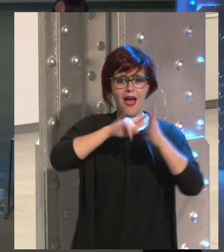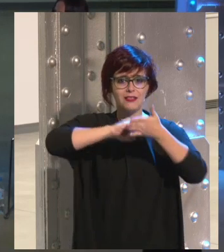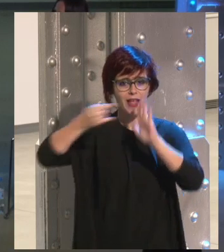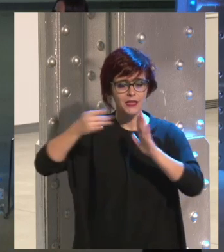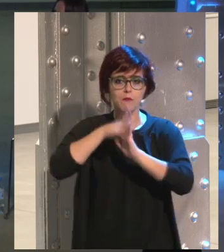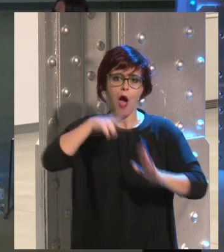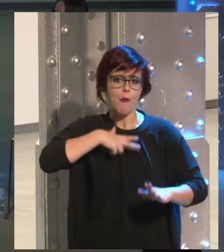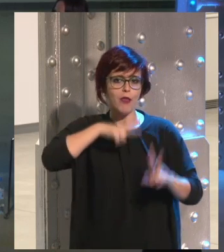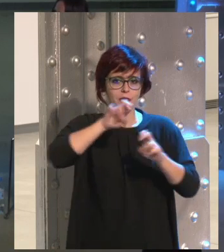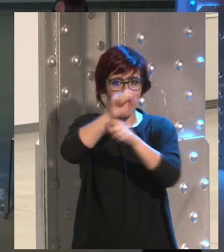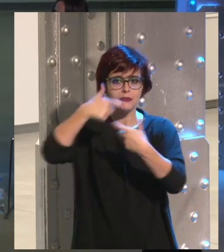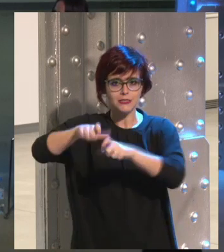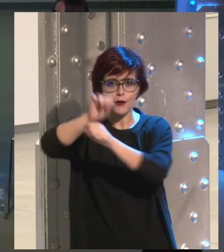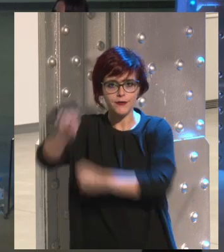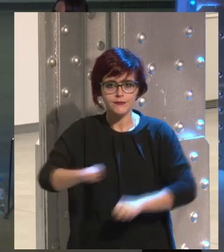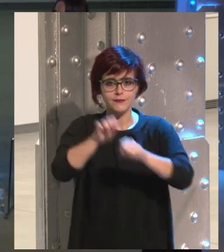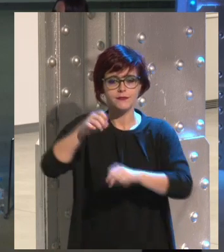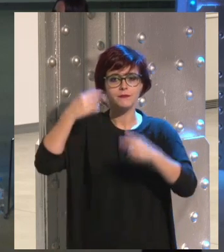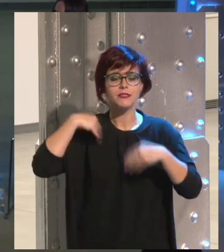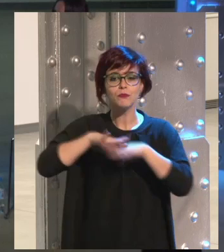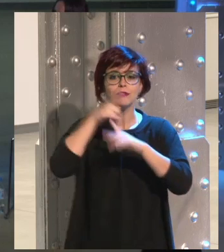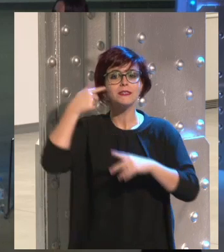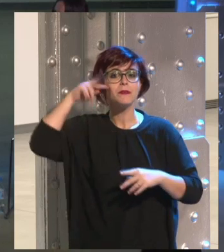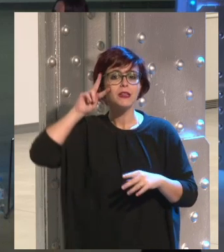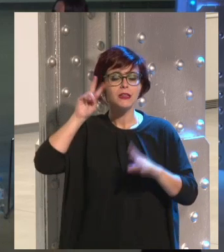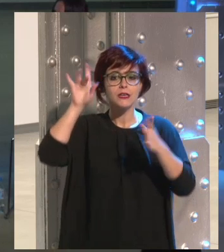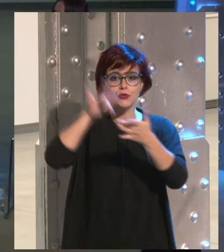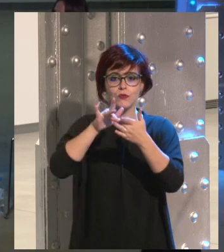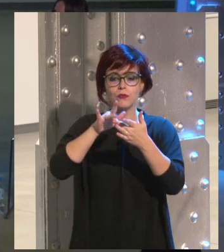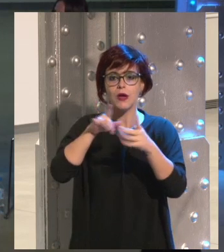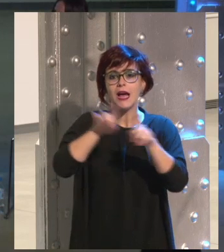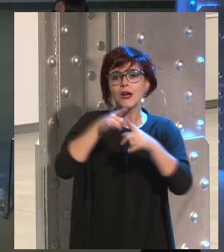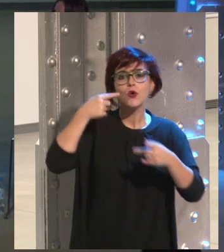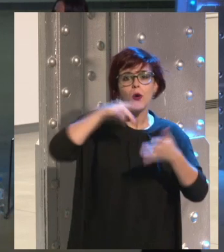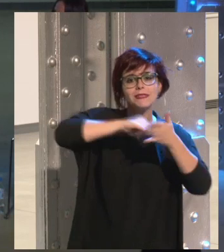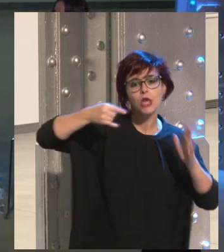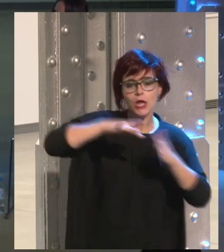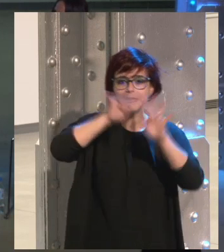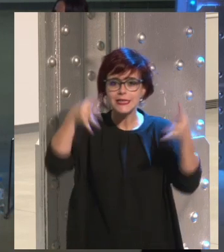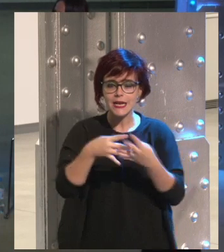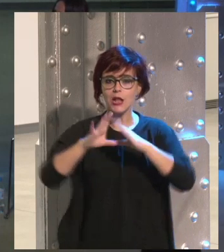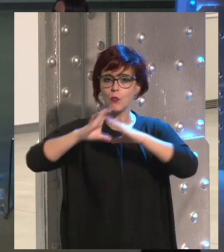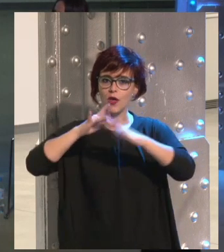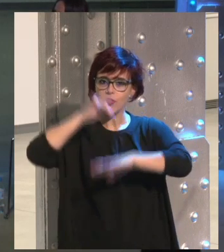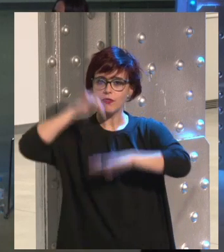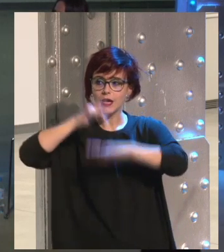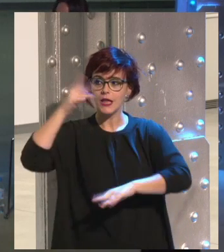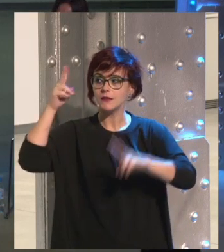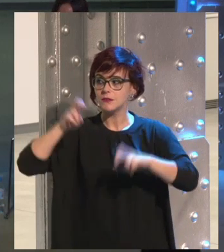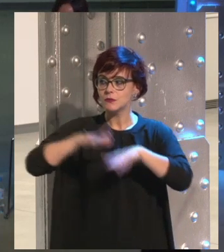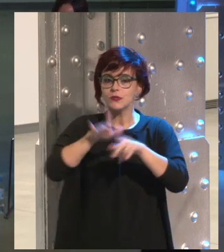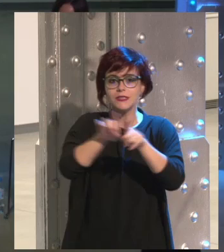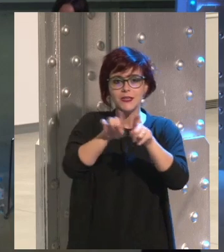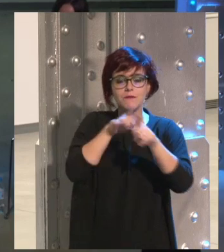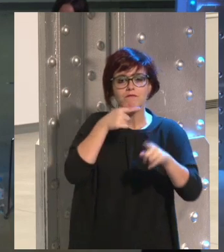ampliamente conocida en el sector. Cuenta con más de 24 años de experiencia en nuevas tecnologías, internet, comunicaciones digitales y seguridad, tanto